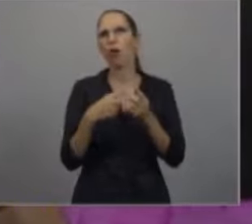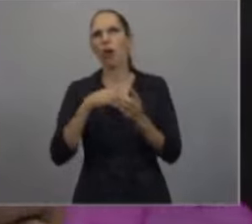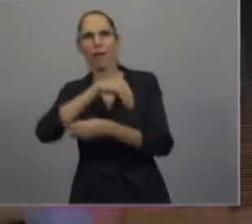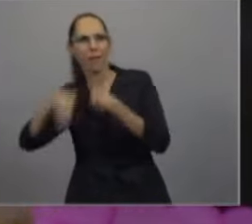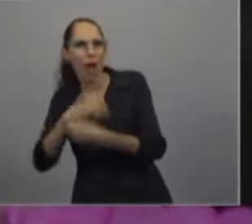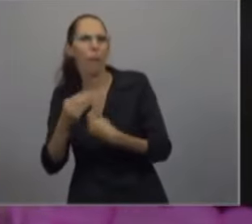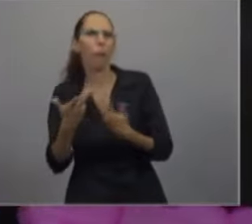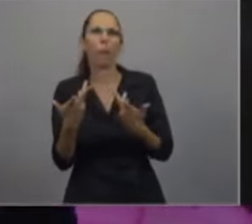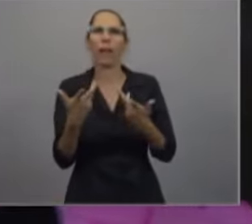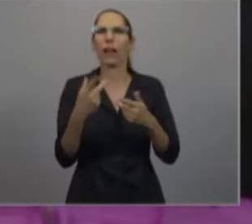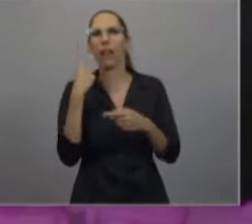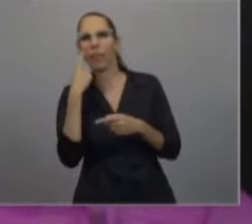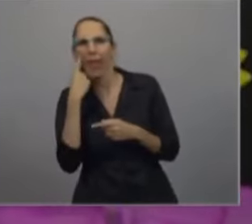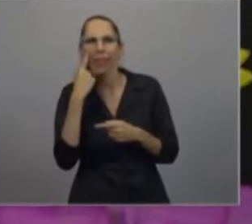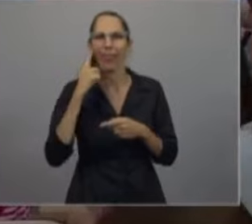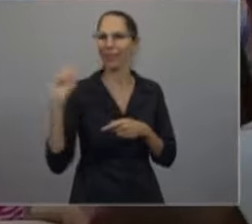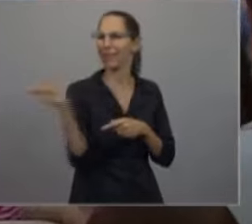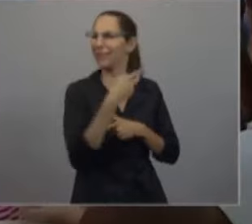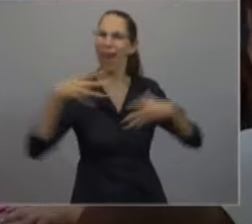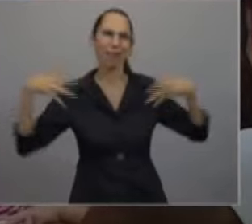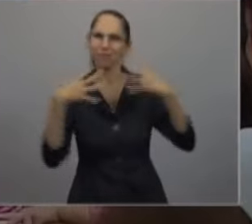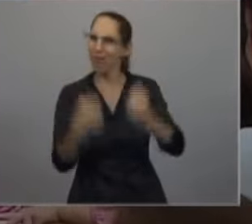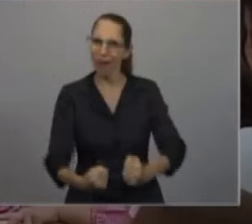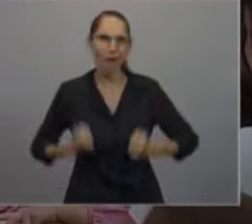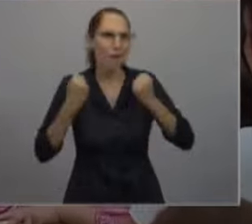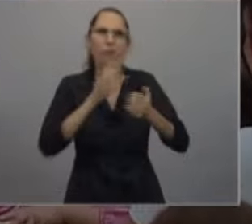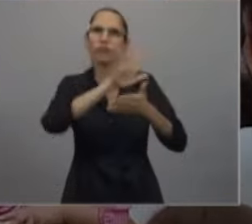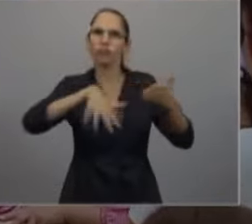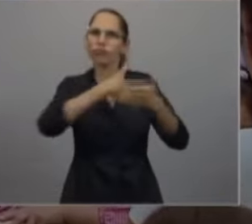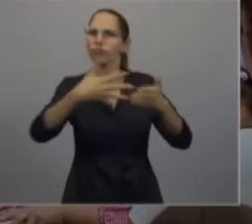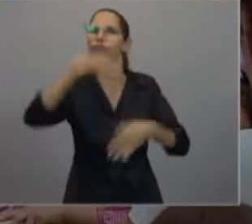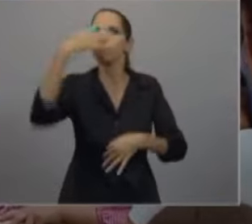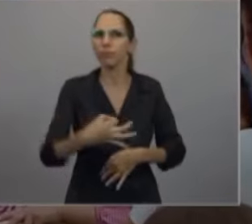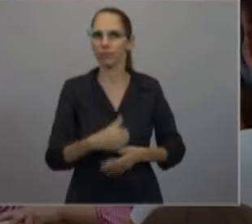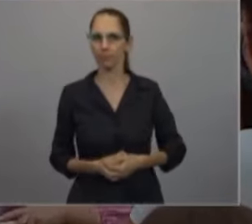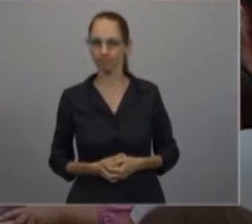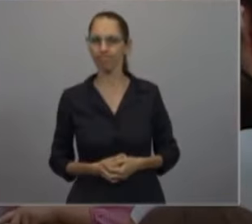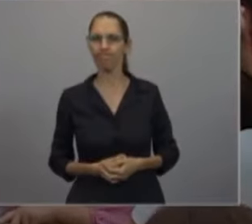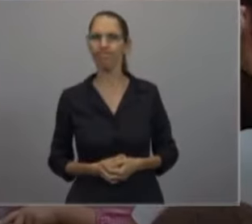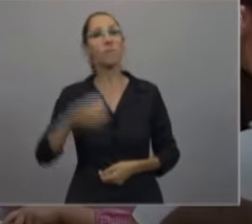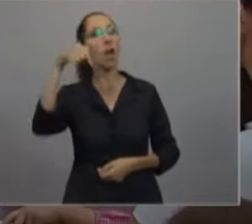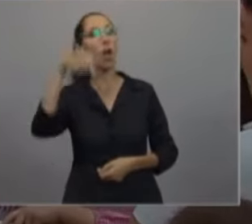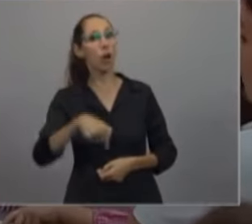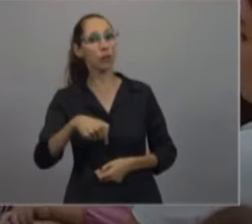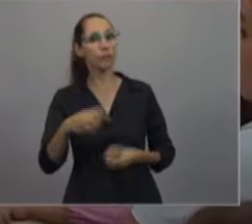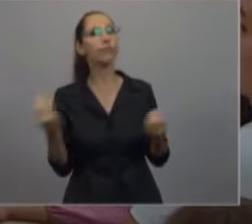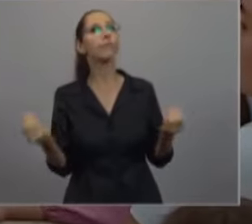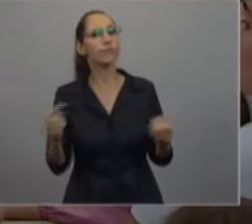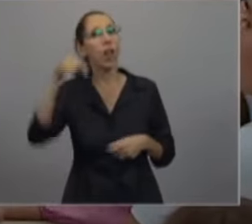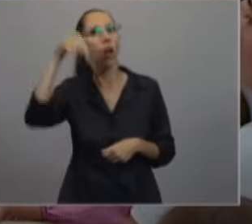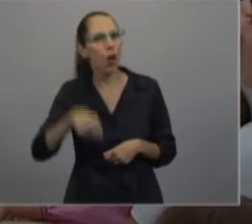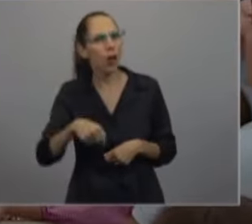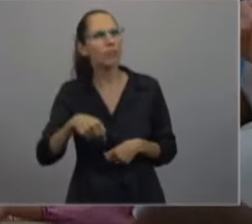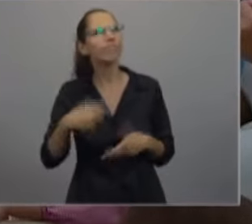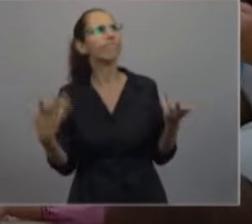la familia, de los intendentes, un esfuerzo enorme. Y esta vez, empezar